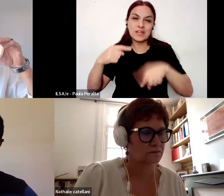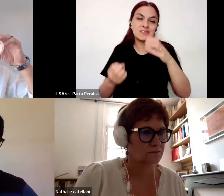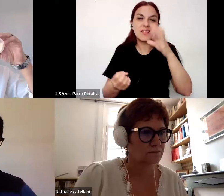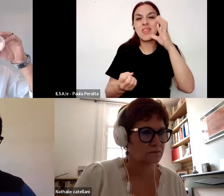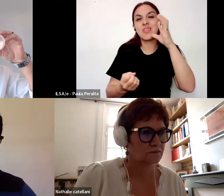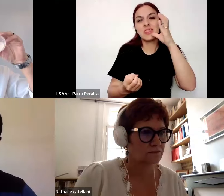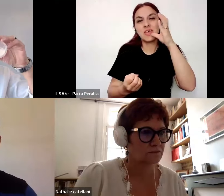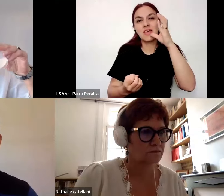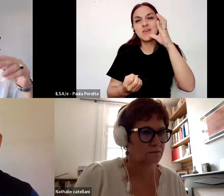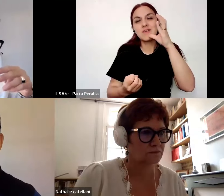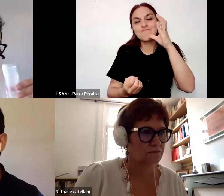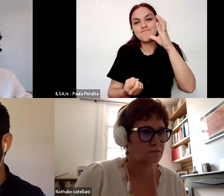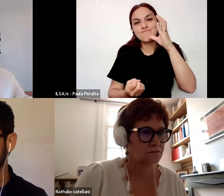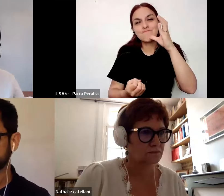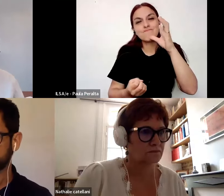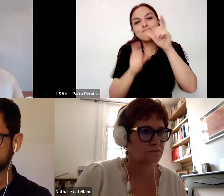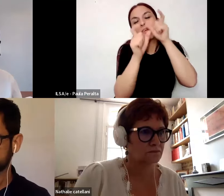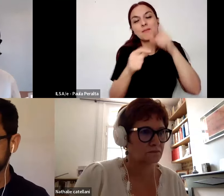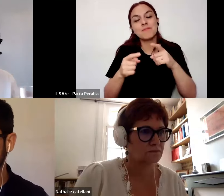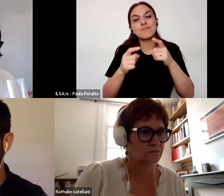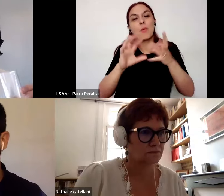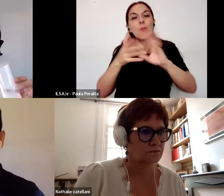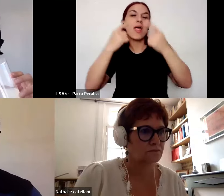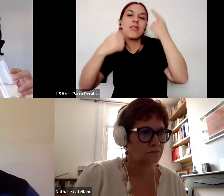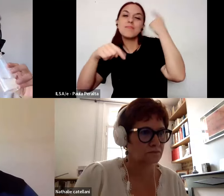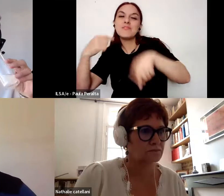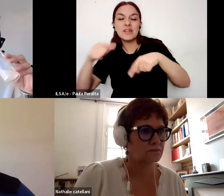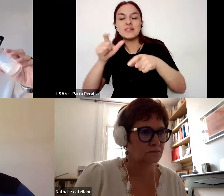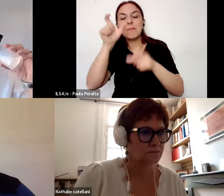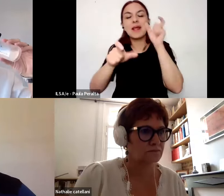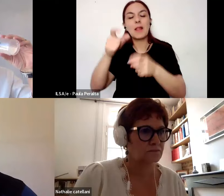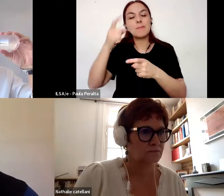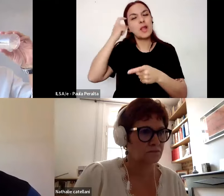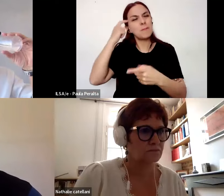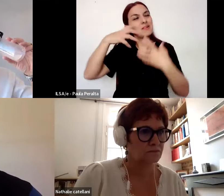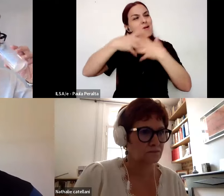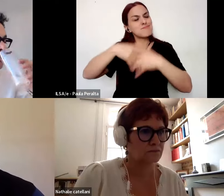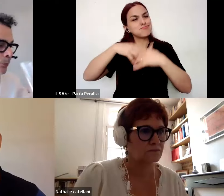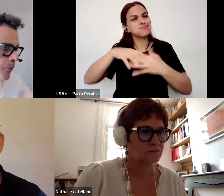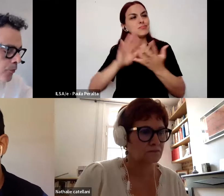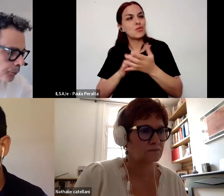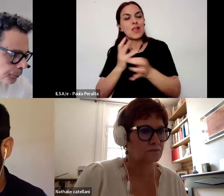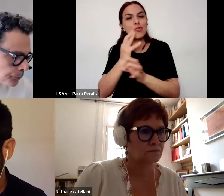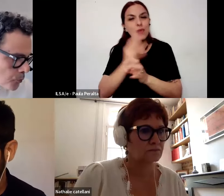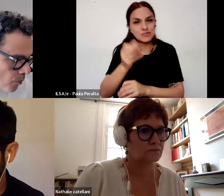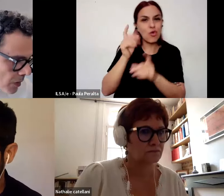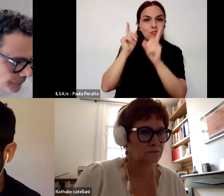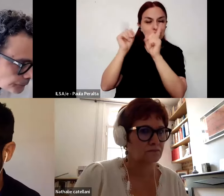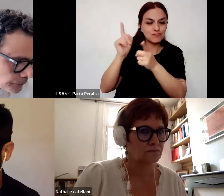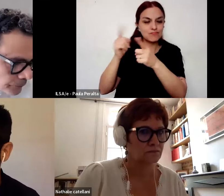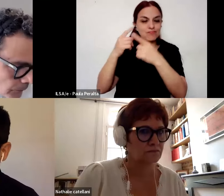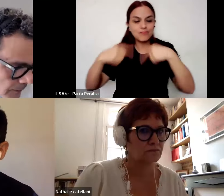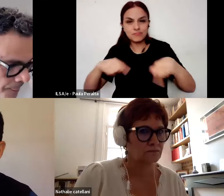indagación en la formación docente en la investigación en la educación en la enseñanza y de ahí plantear